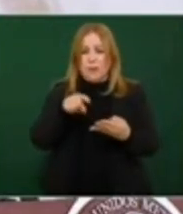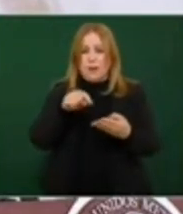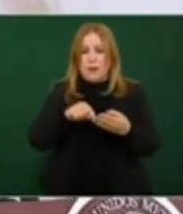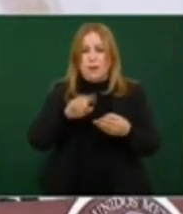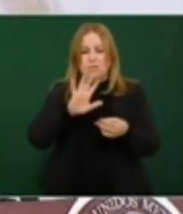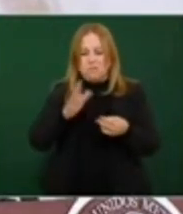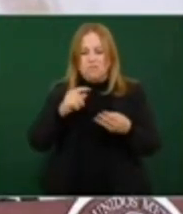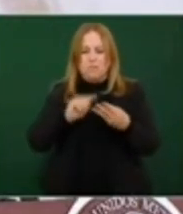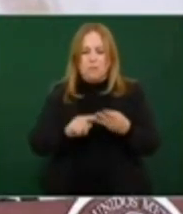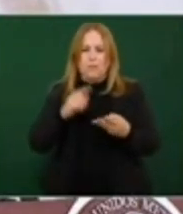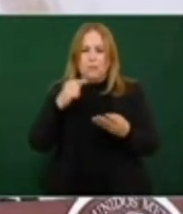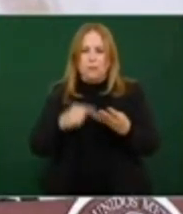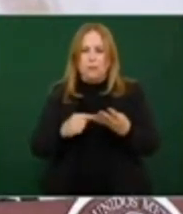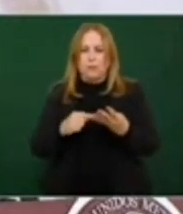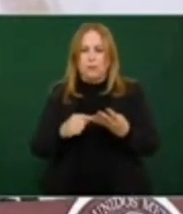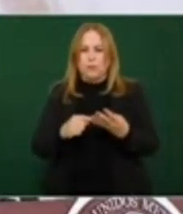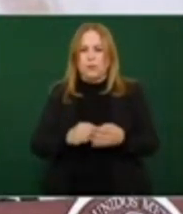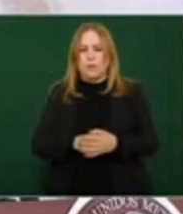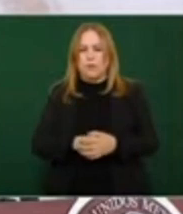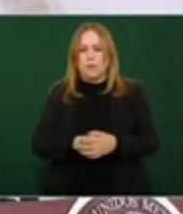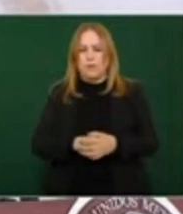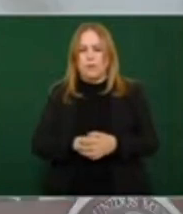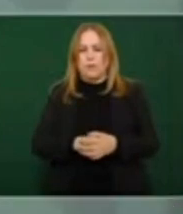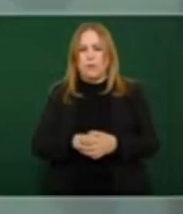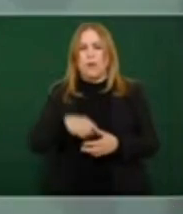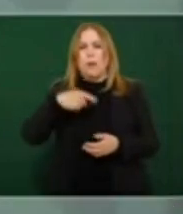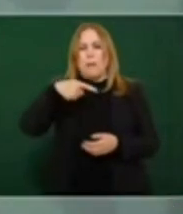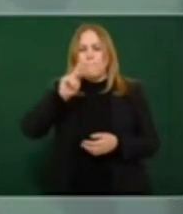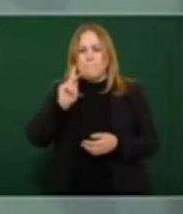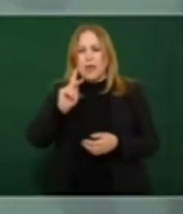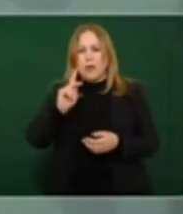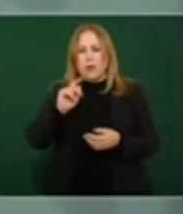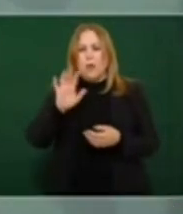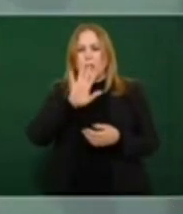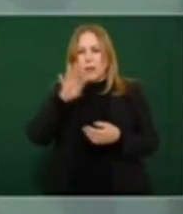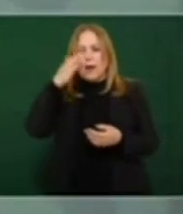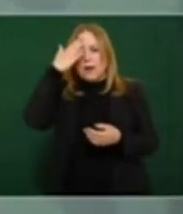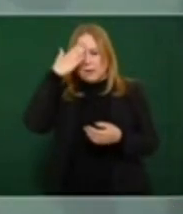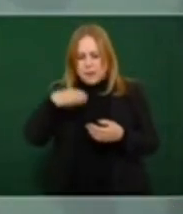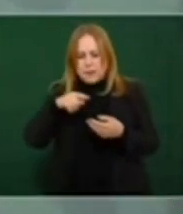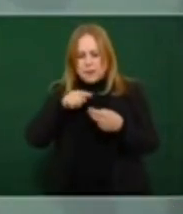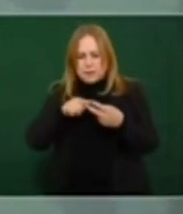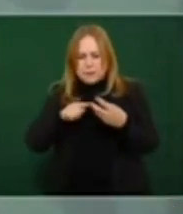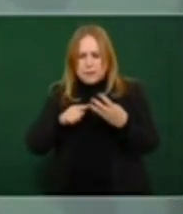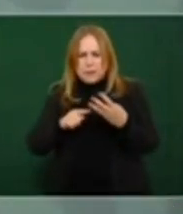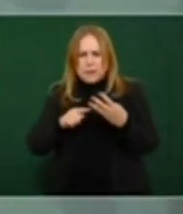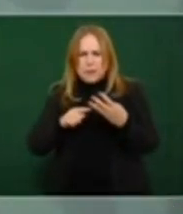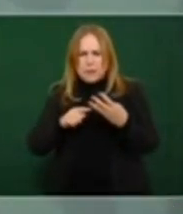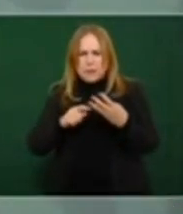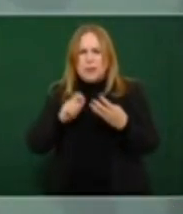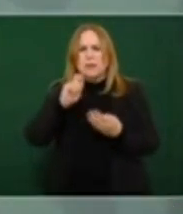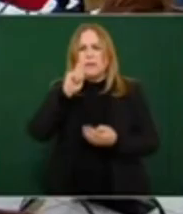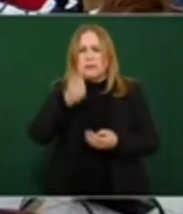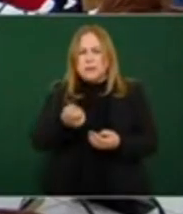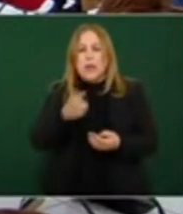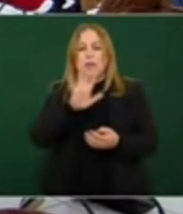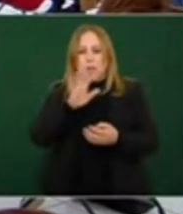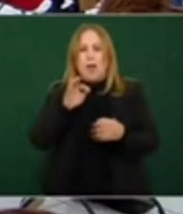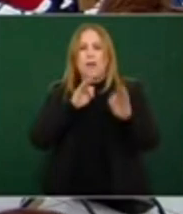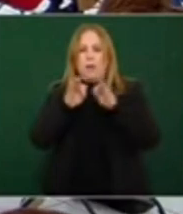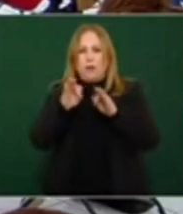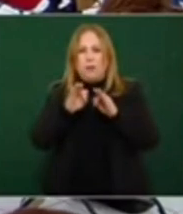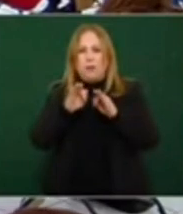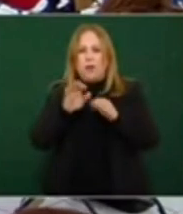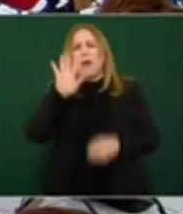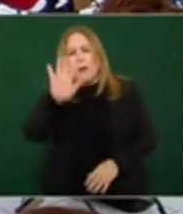se tiene conocimiento de esto y se está actuando. ¿Qué es lo que se tiene conocimiento? ¿Qué se